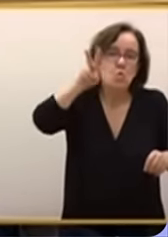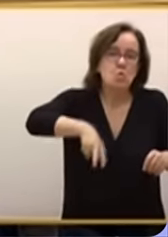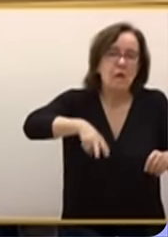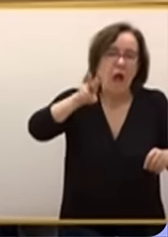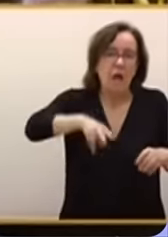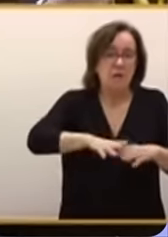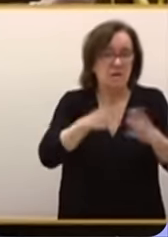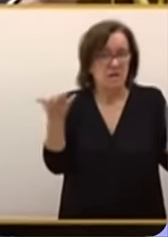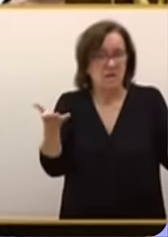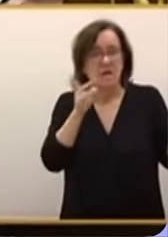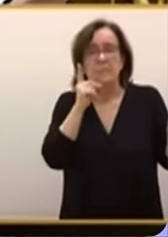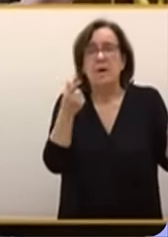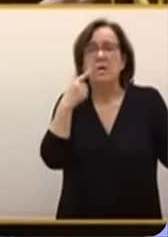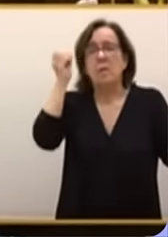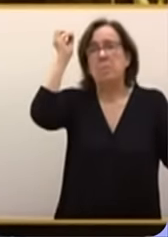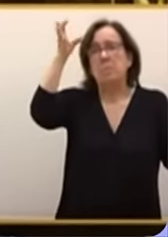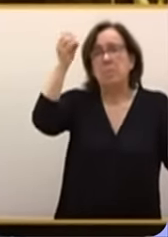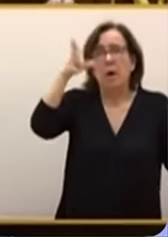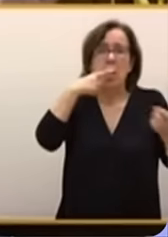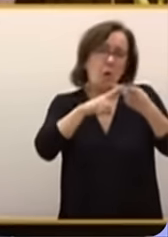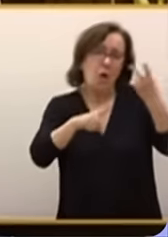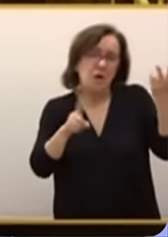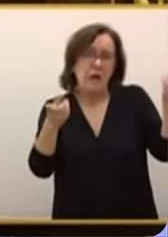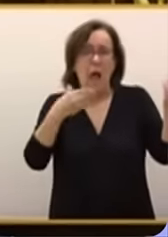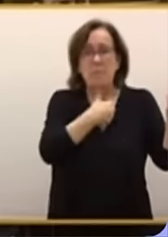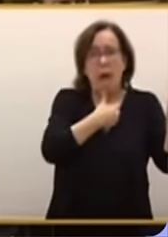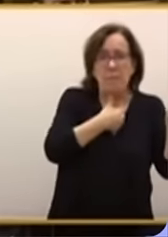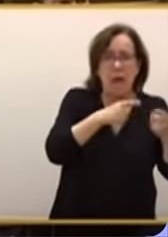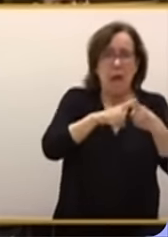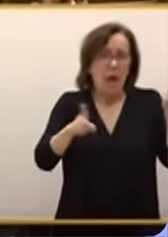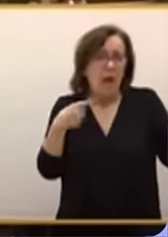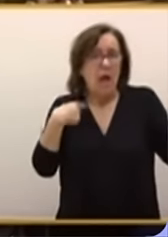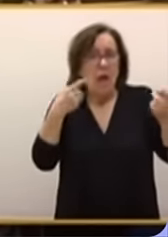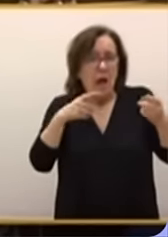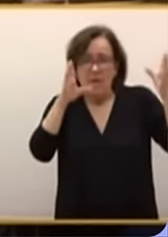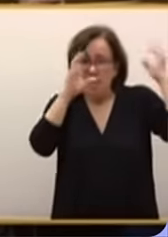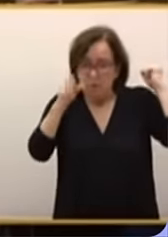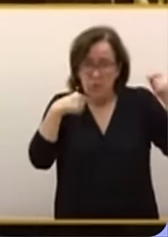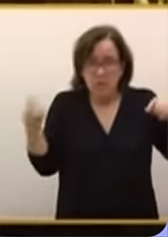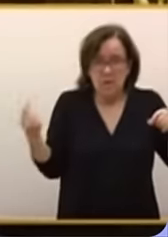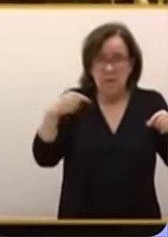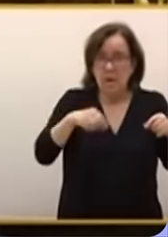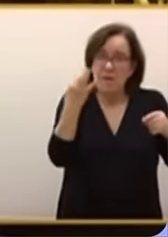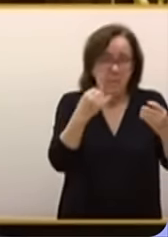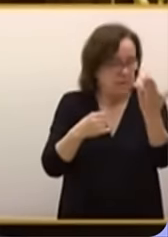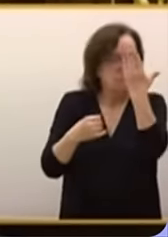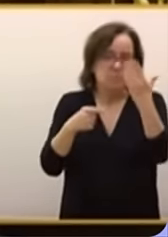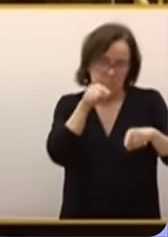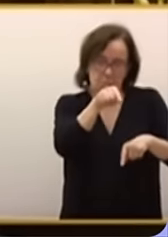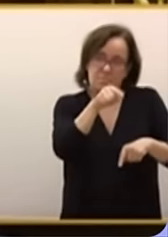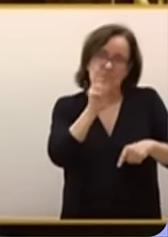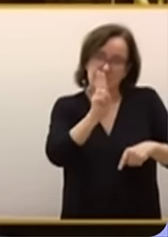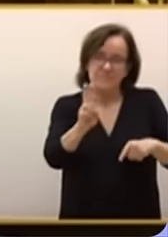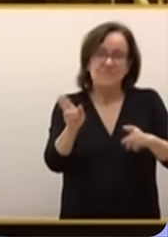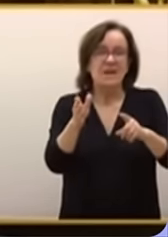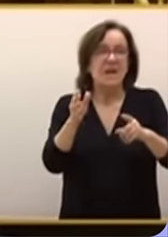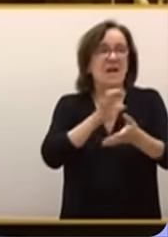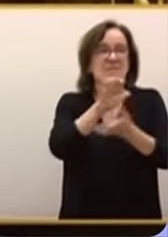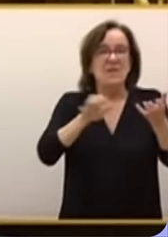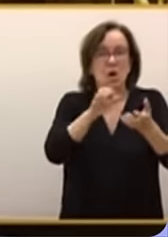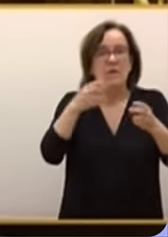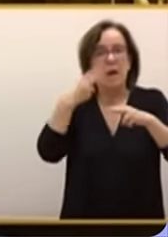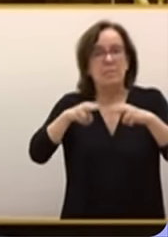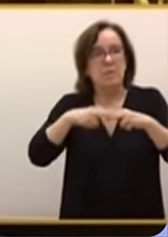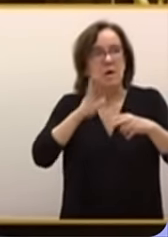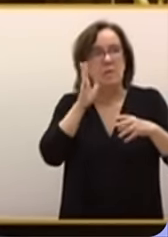Así que, ahorrese los numeritos, señoría. Para darnos lecciones de diplomacia, antes debería de mirarse al espejo. Para combatir la violencia política, antes